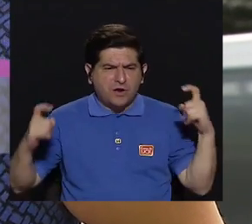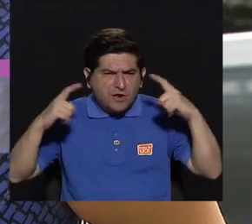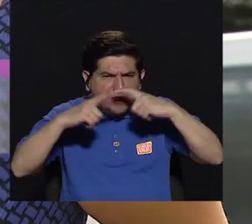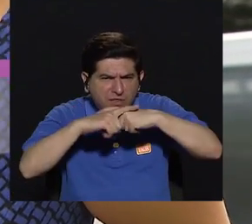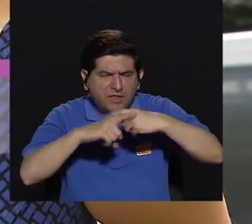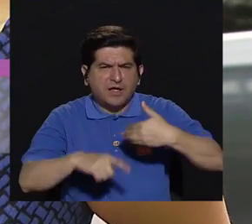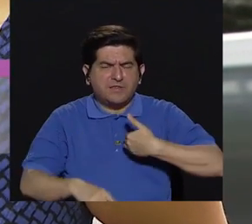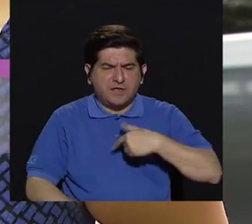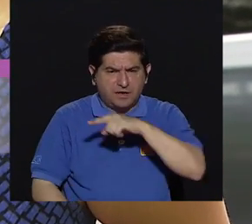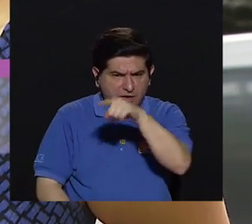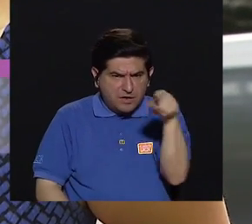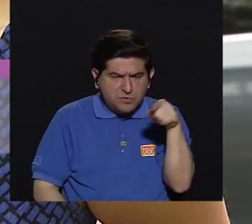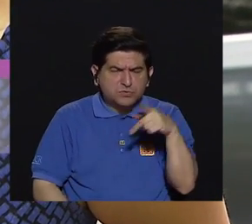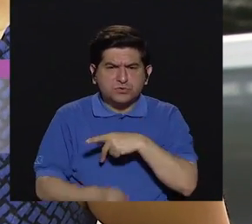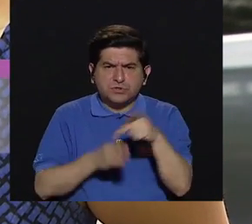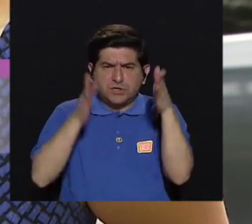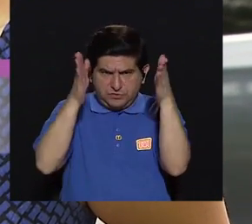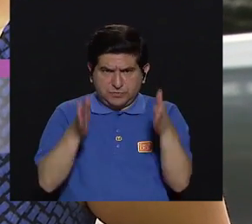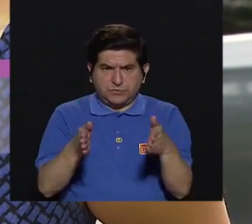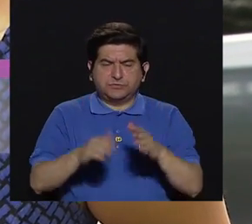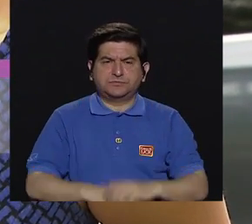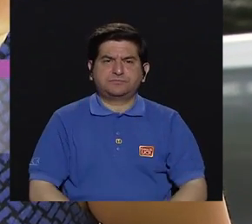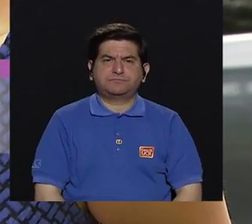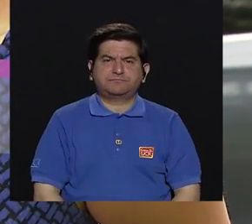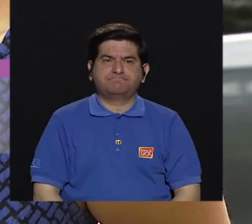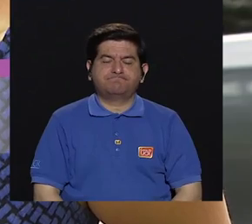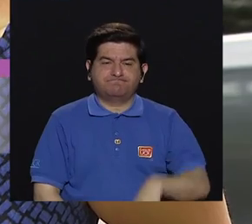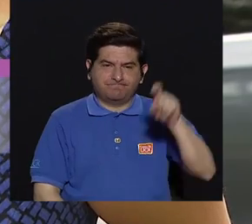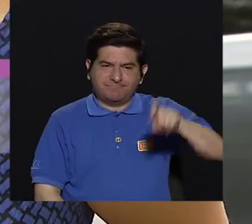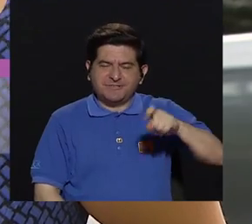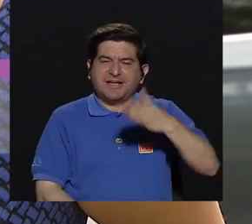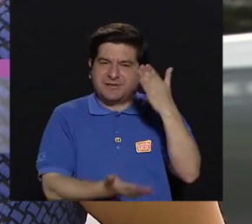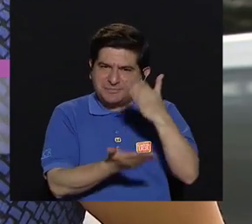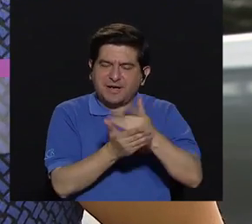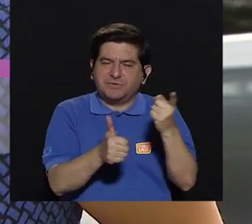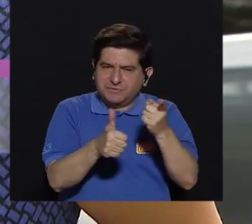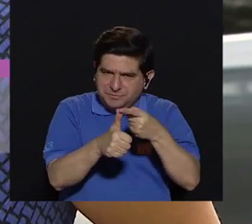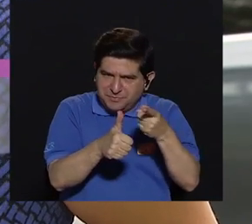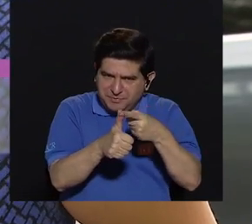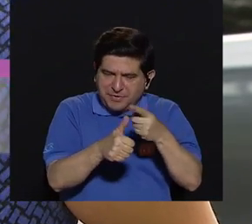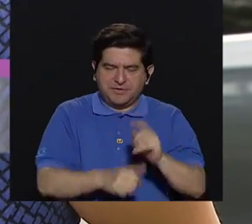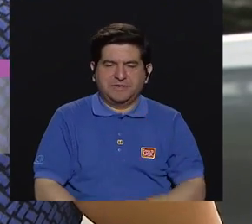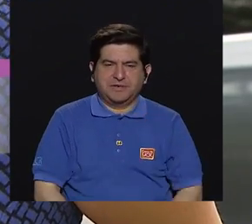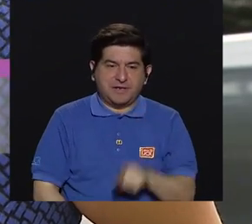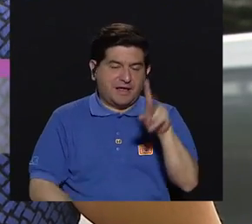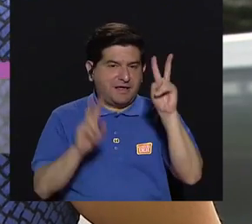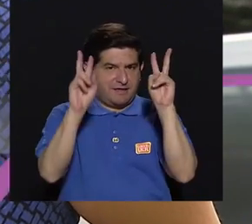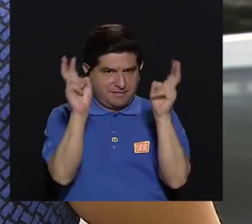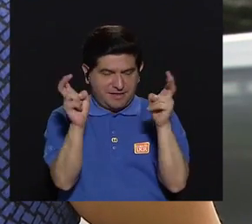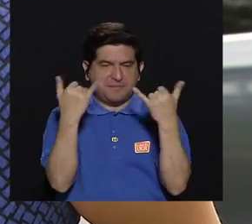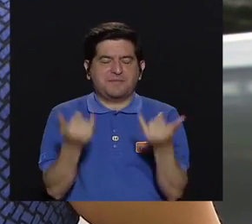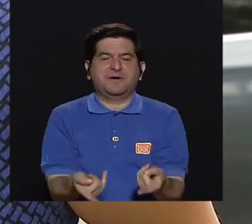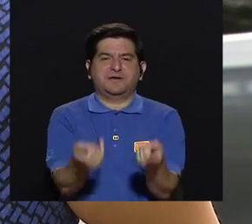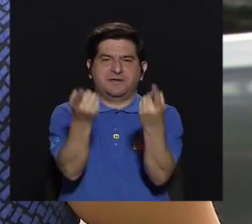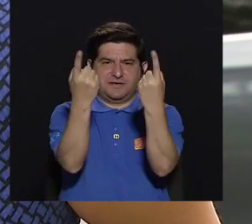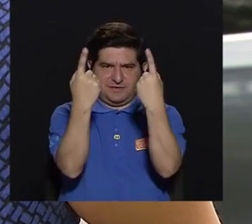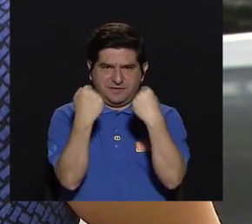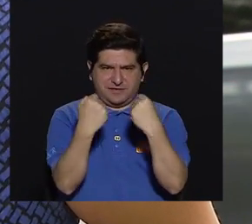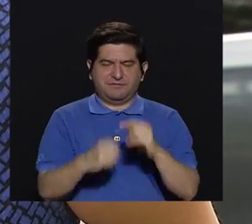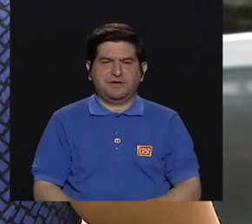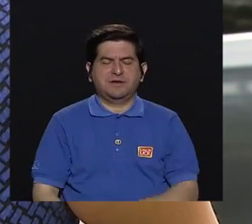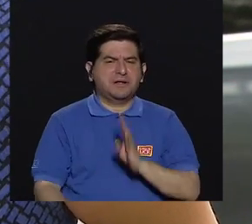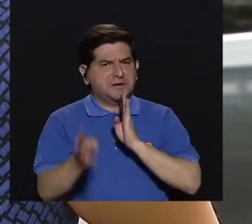compleja la que se enfrentan ustedes como profesionales. Bueno, y necesitamos hacer una primera pausa con este tema y ya